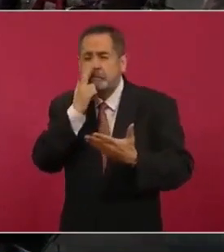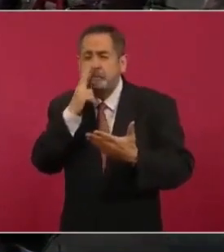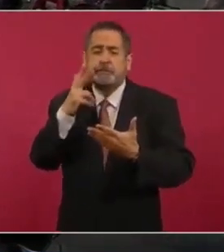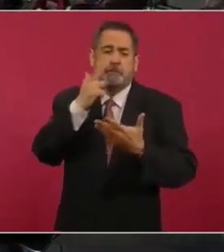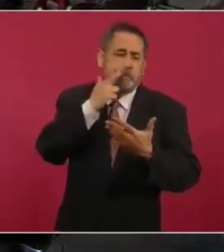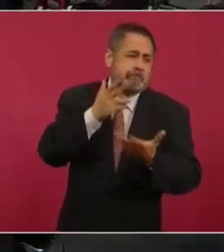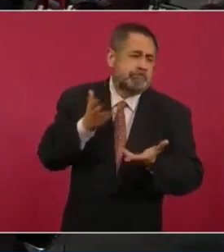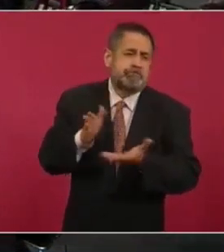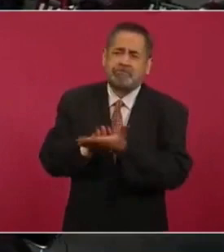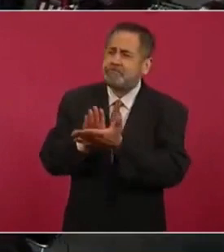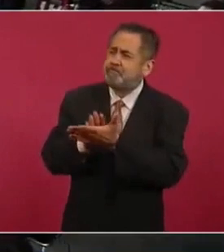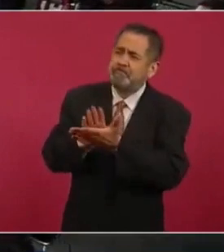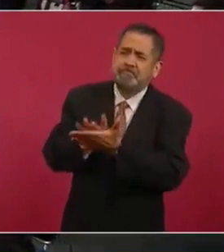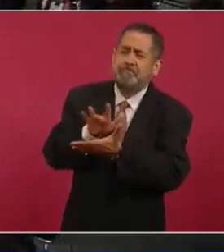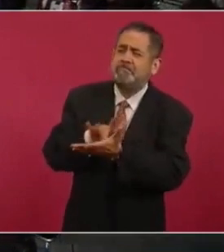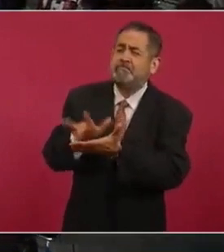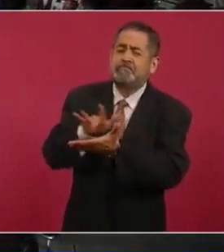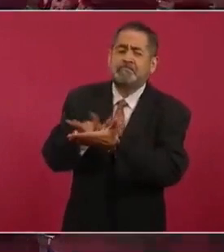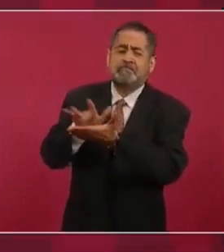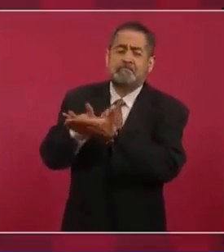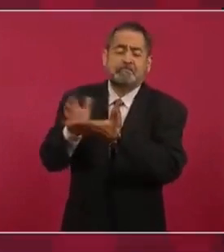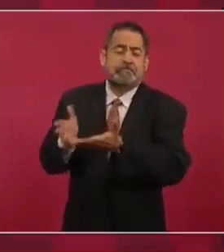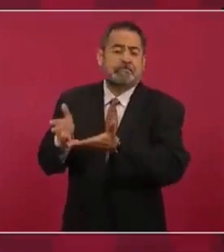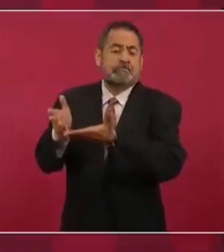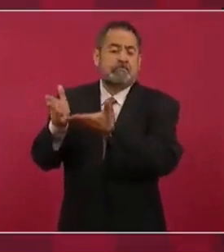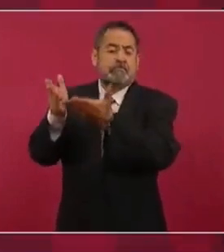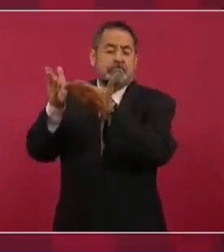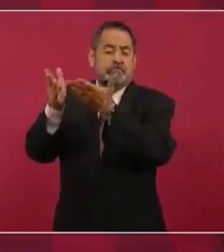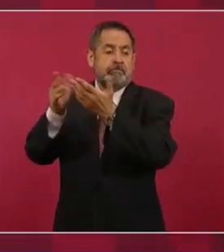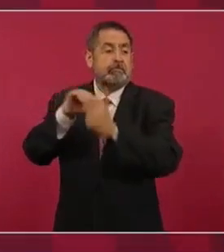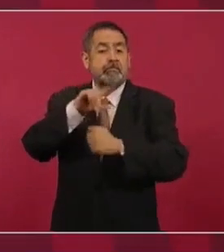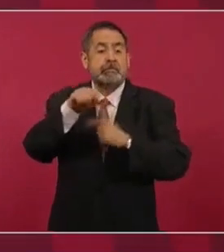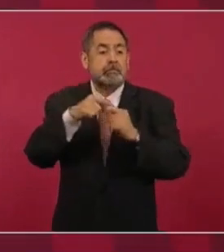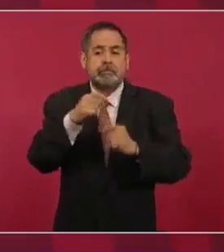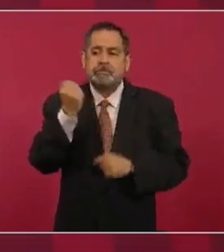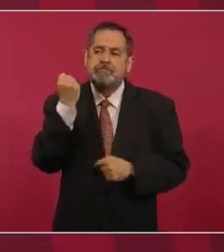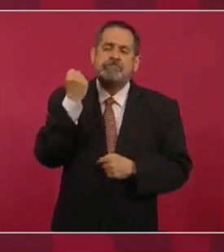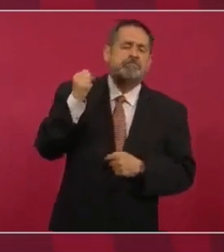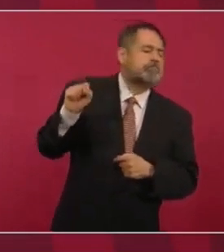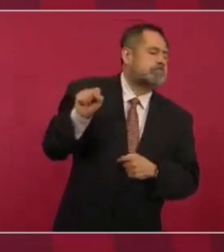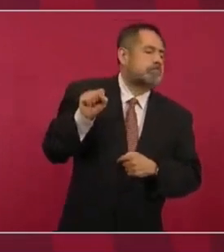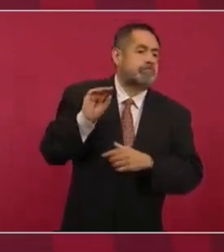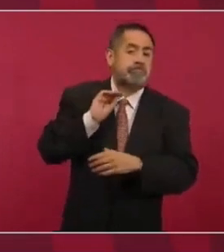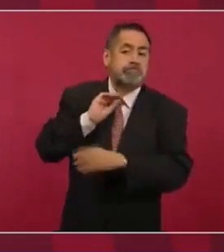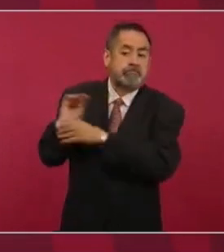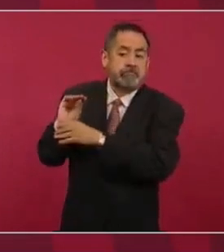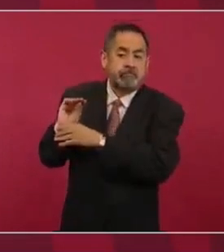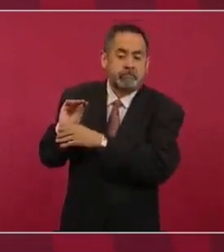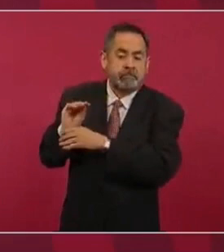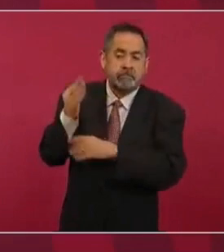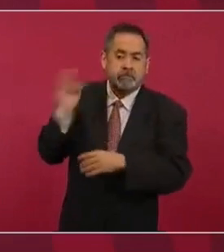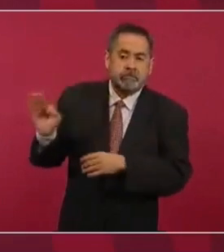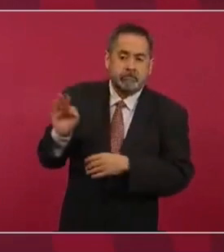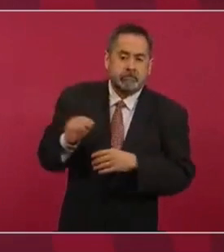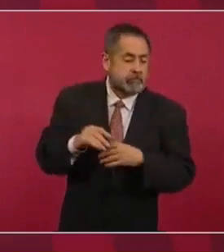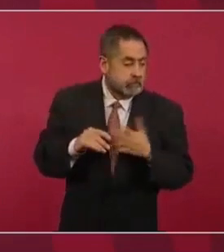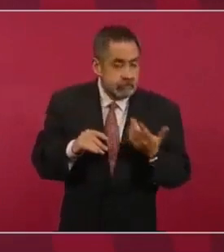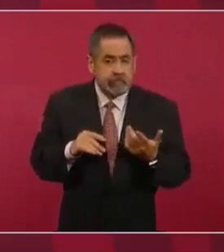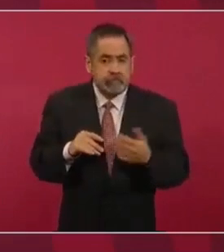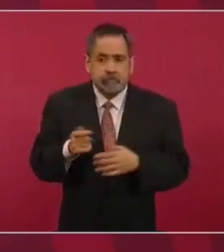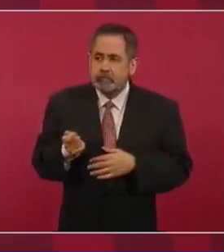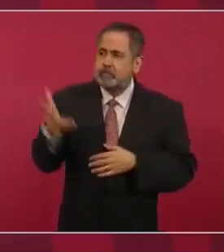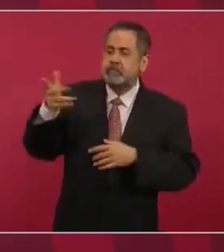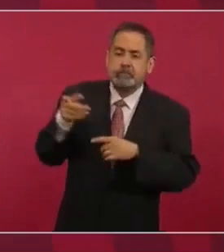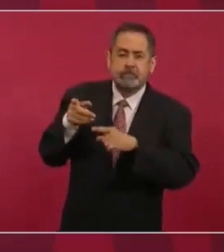le dieron la espalda, hasta lo convirtieron